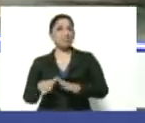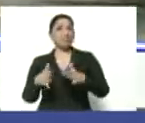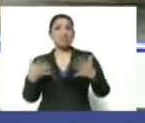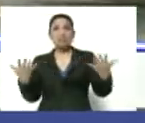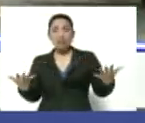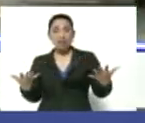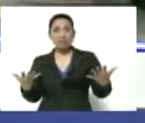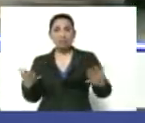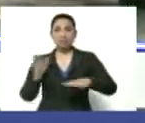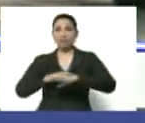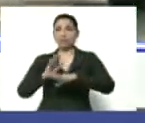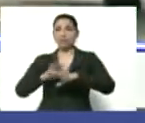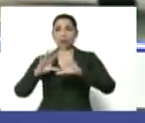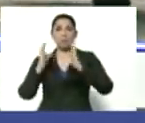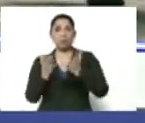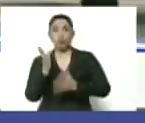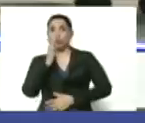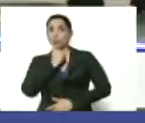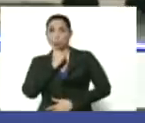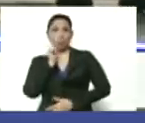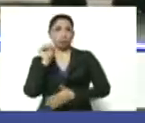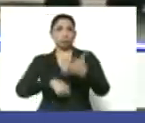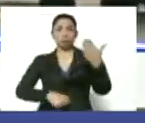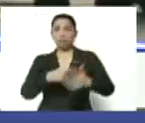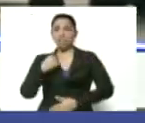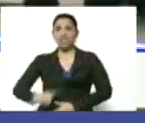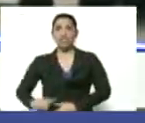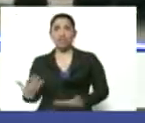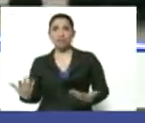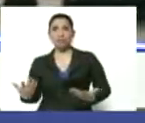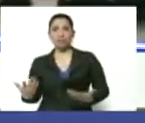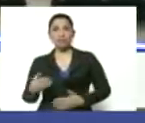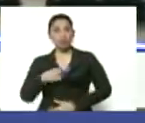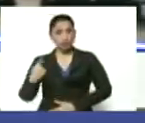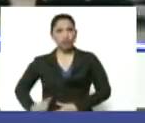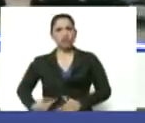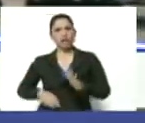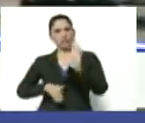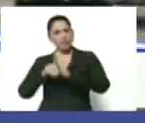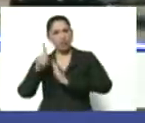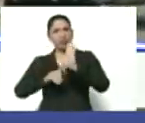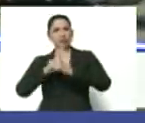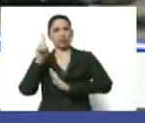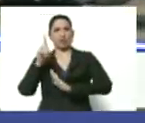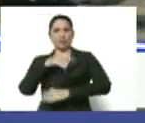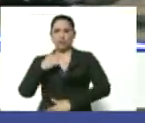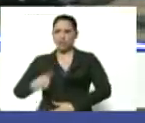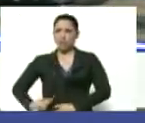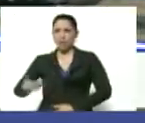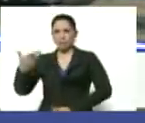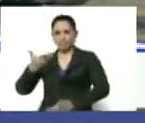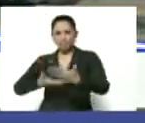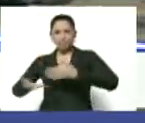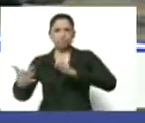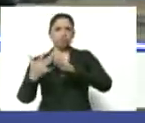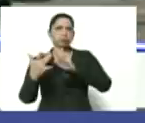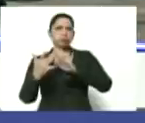actual si no existiera la China, la China desarrollada, la China solidaria?